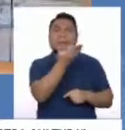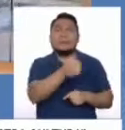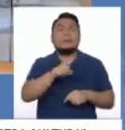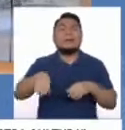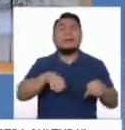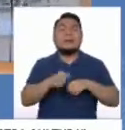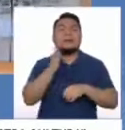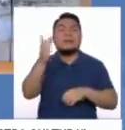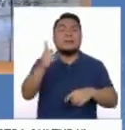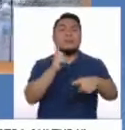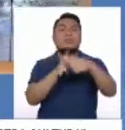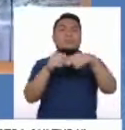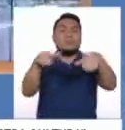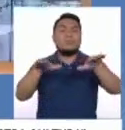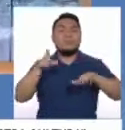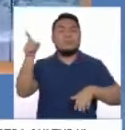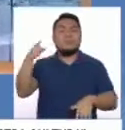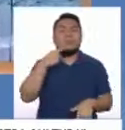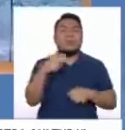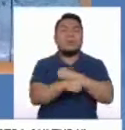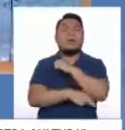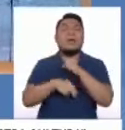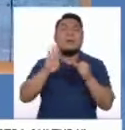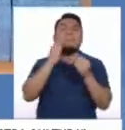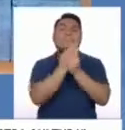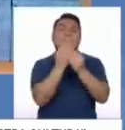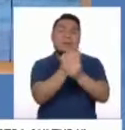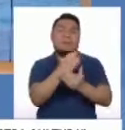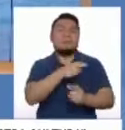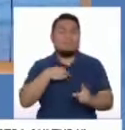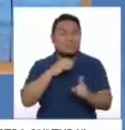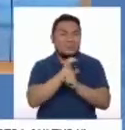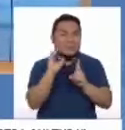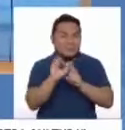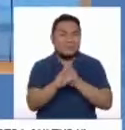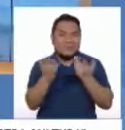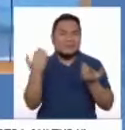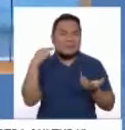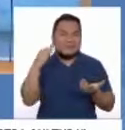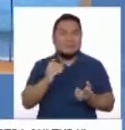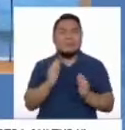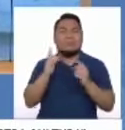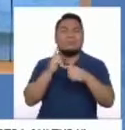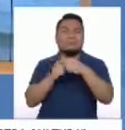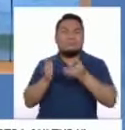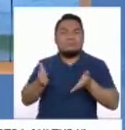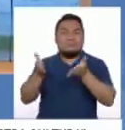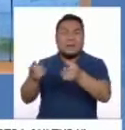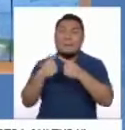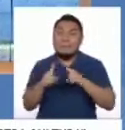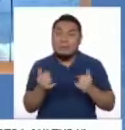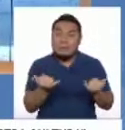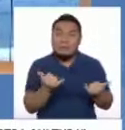velorio en el Museo de la Nación, en la Biblioteca Nacional, lamentablemente por las circunstancias, ¿eso no será posible?